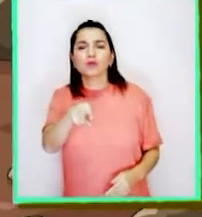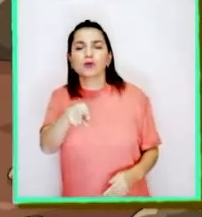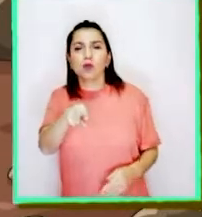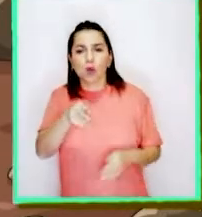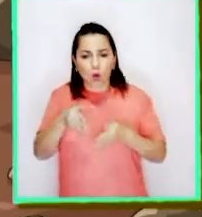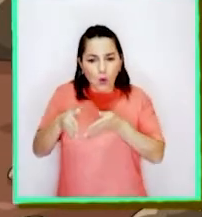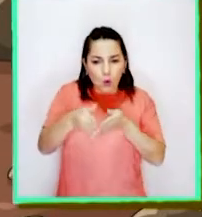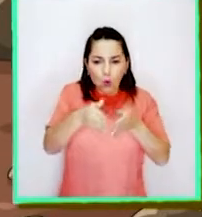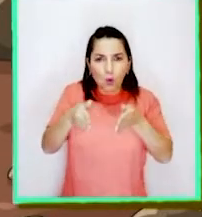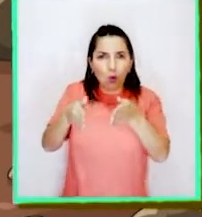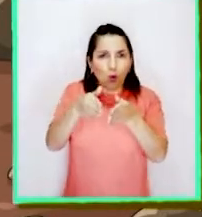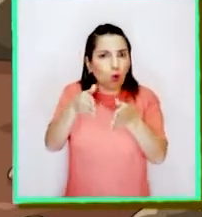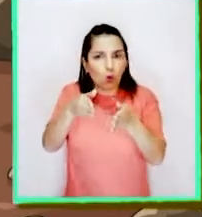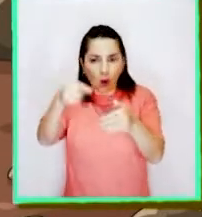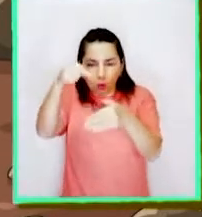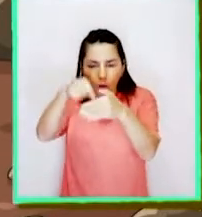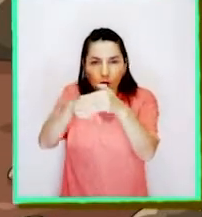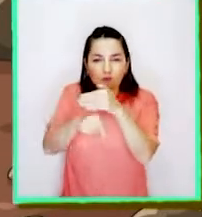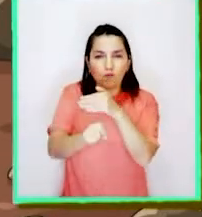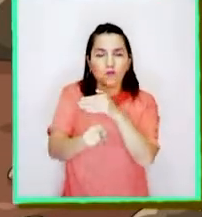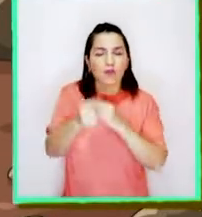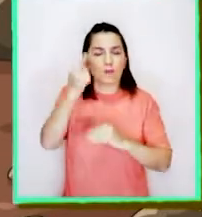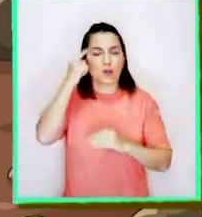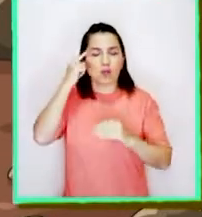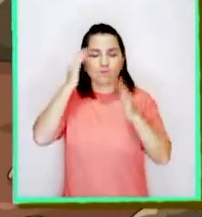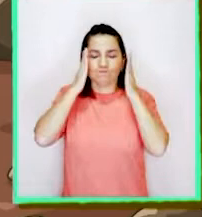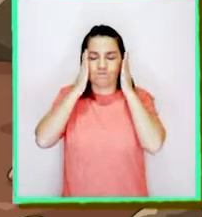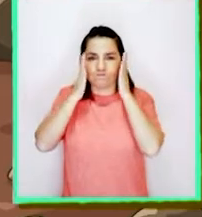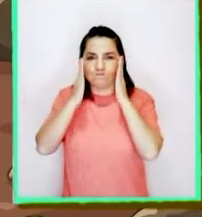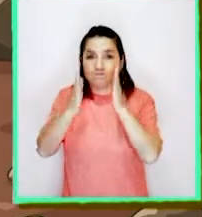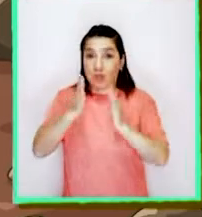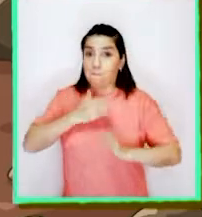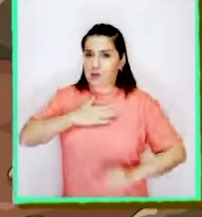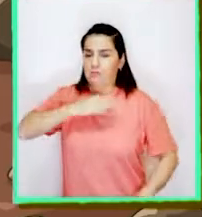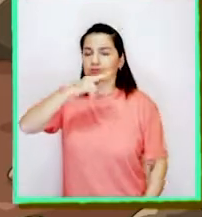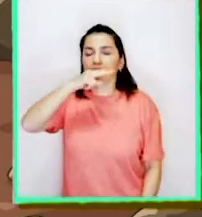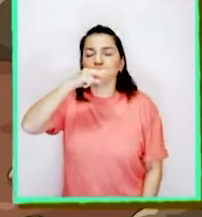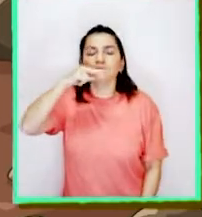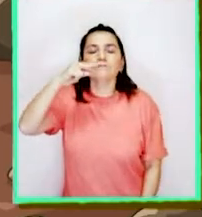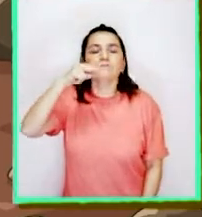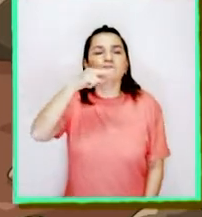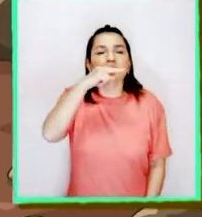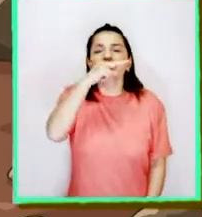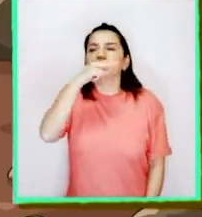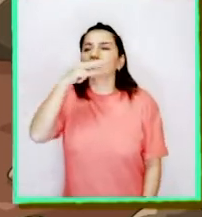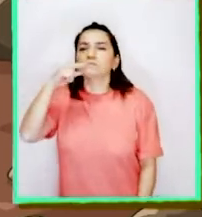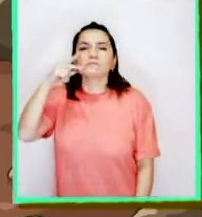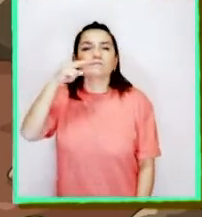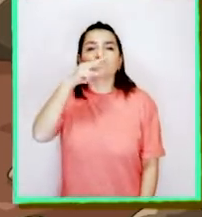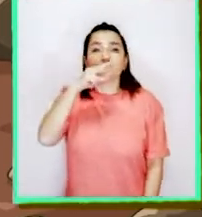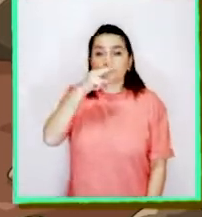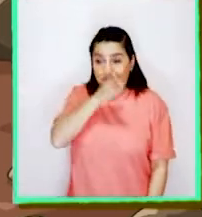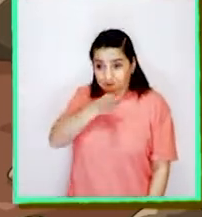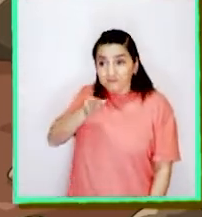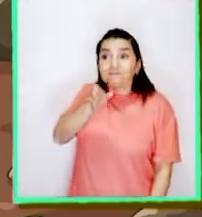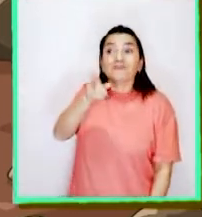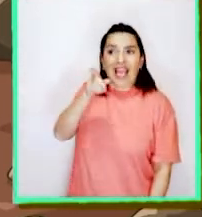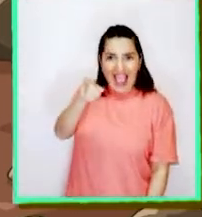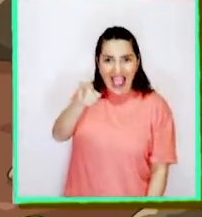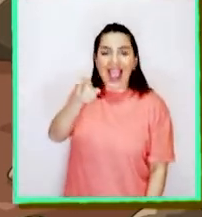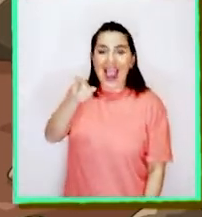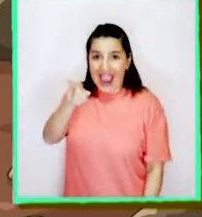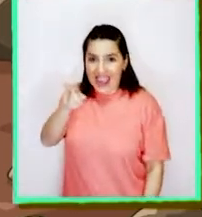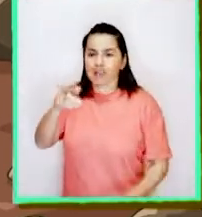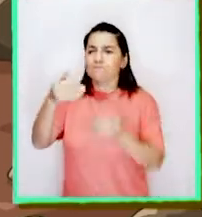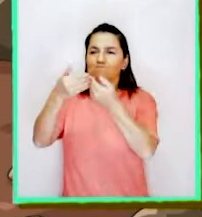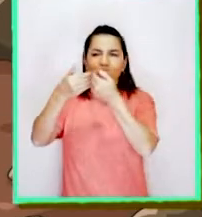Es una cueva muy profunda, pero si me concentro bien y gracias a mi olfato, puedo detectar que en esa dirección